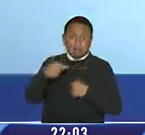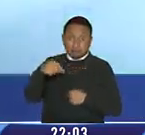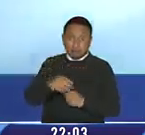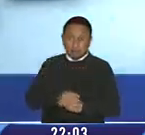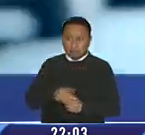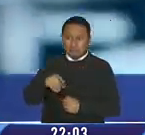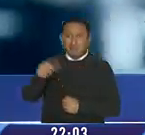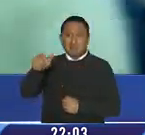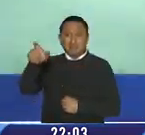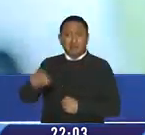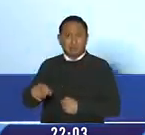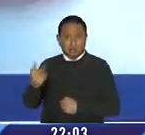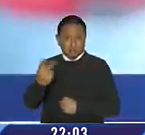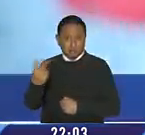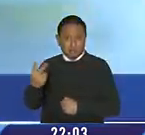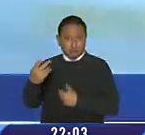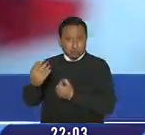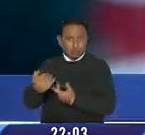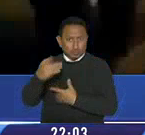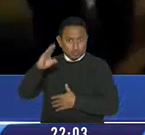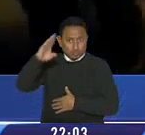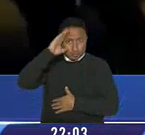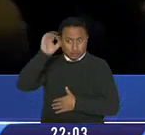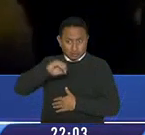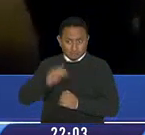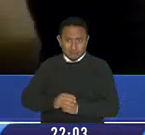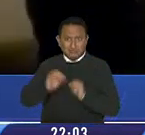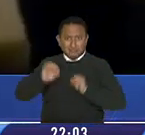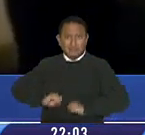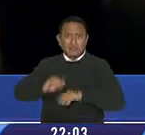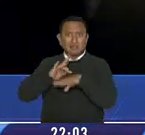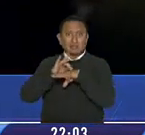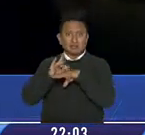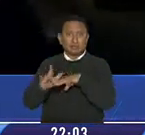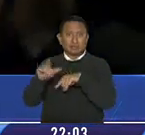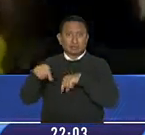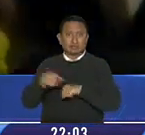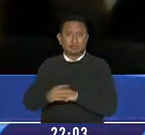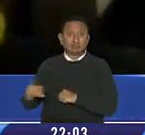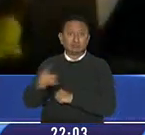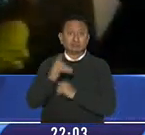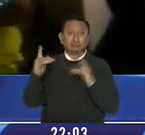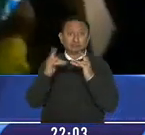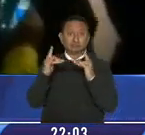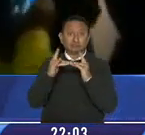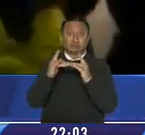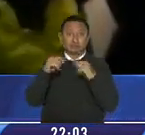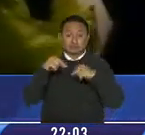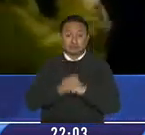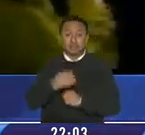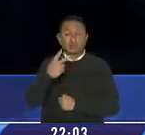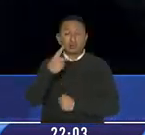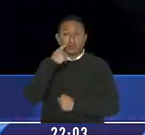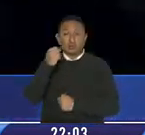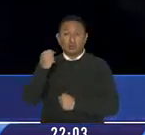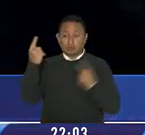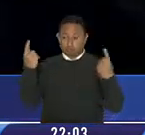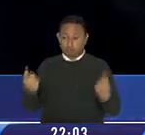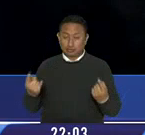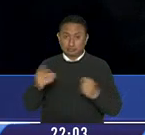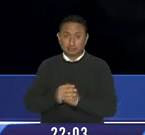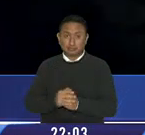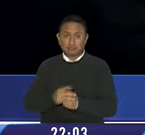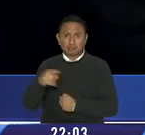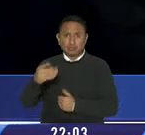su hija y otra chica. Según el informe policial, estaban semidesnudas sobre una especie de cama y junto a ellas dos varones. En el cuarto,